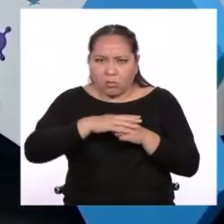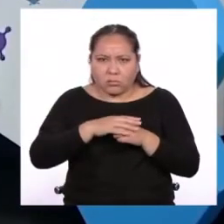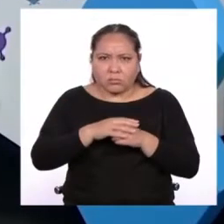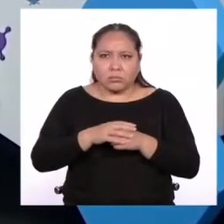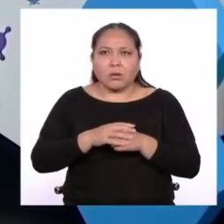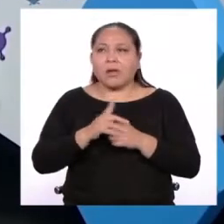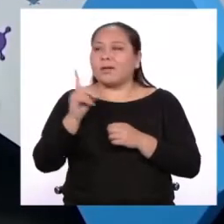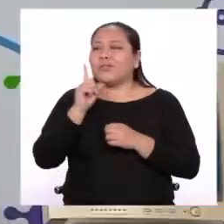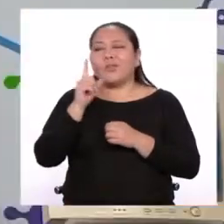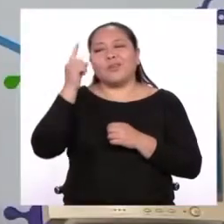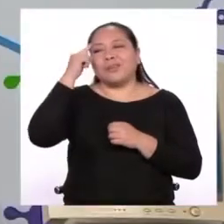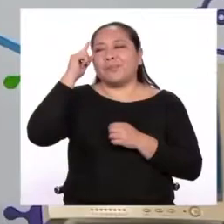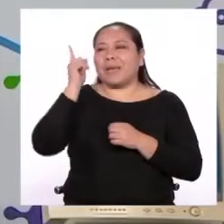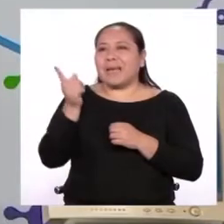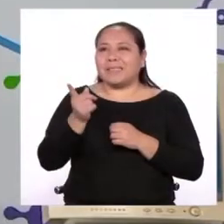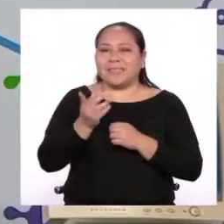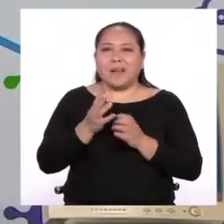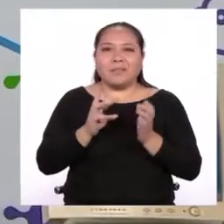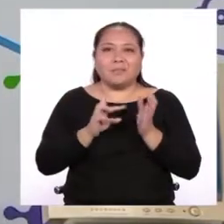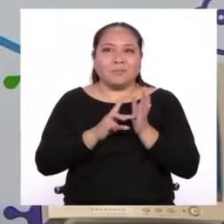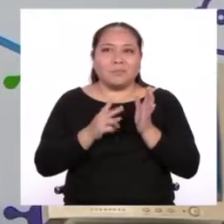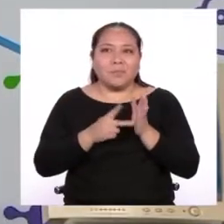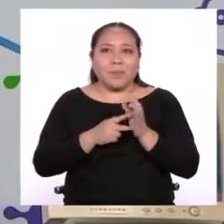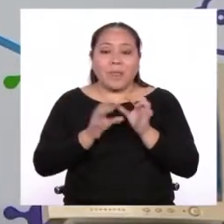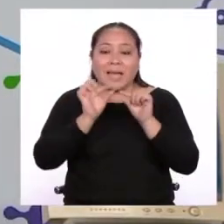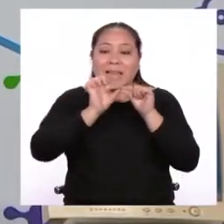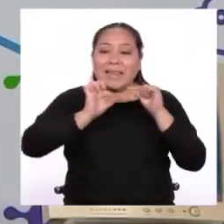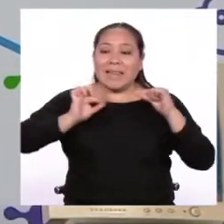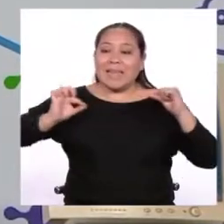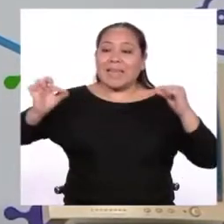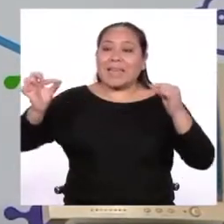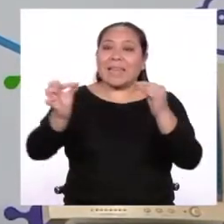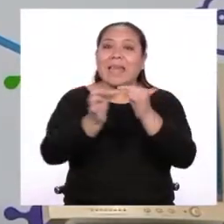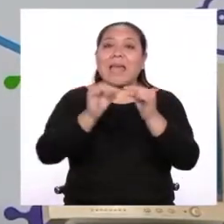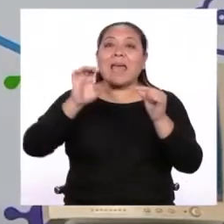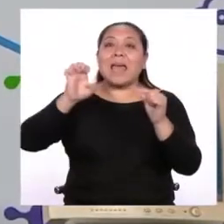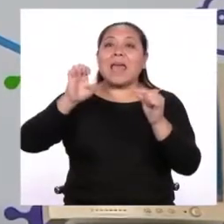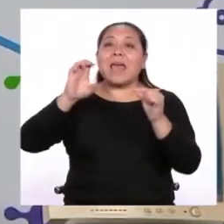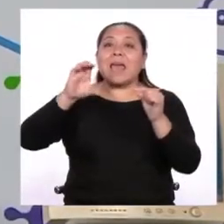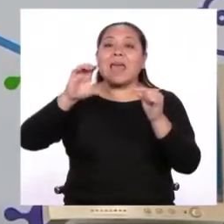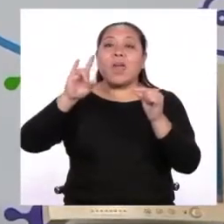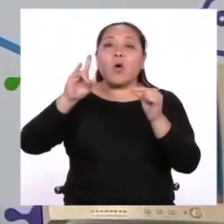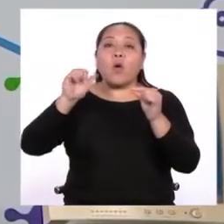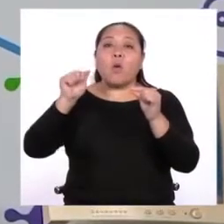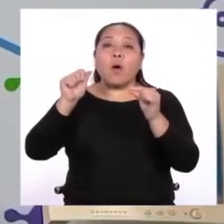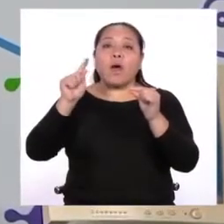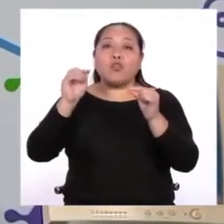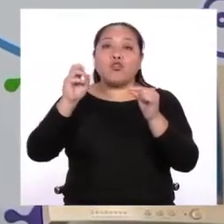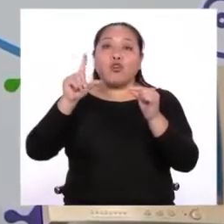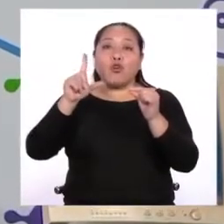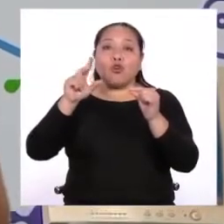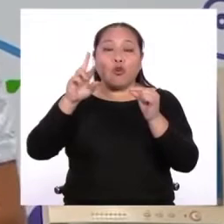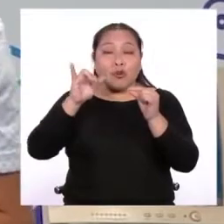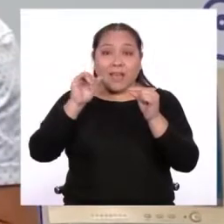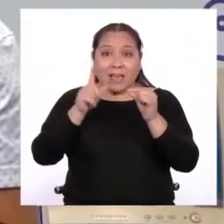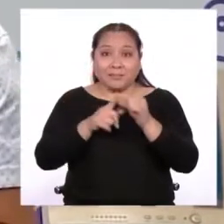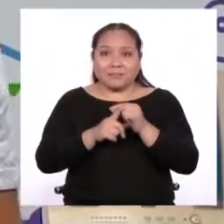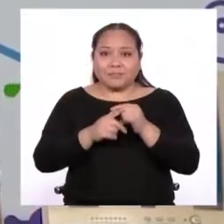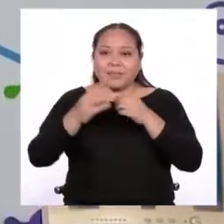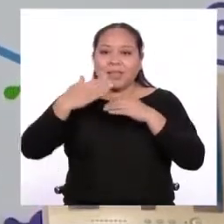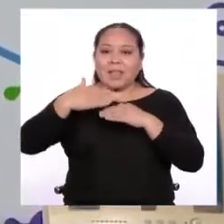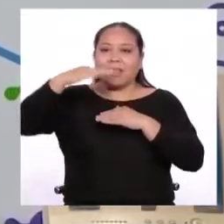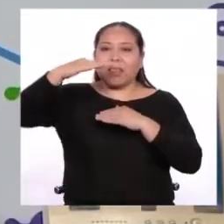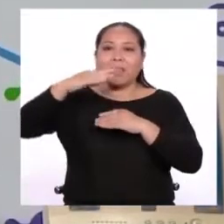es lo que piensas. Se trata de la línea ecuatorial y es una línea imaginaria que divide el planeta en dos